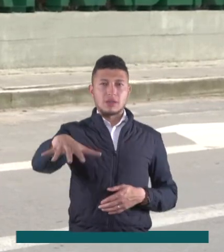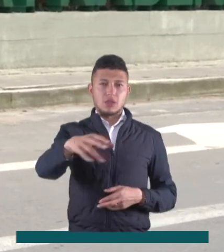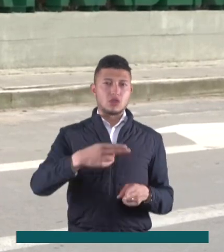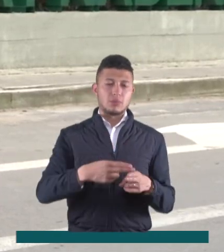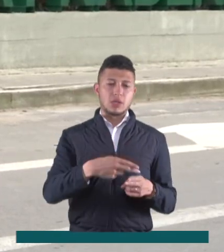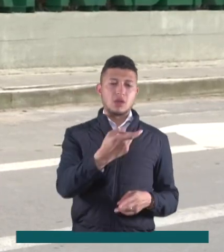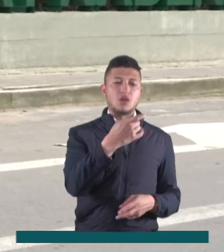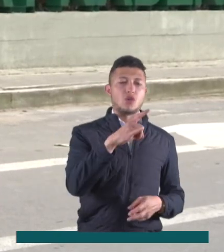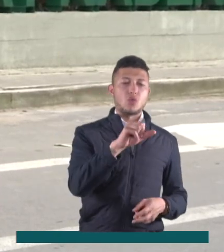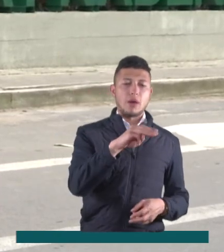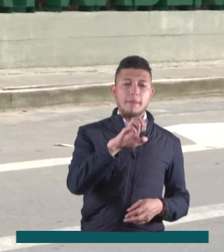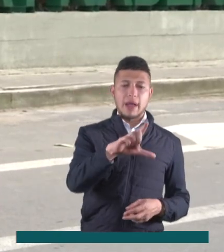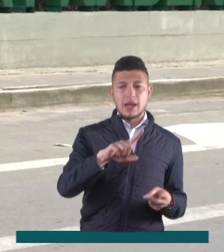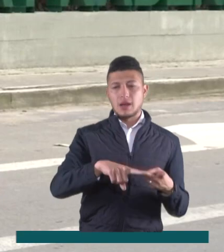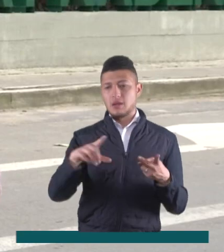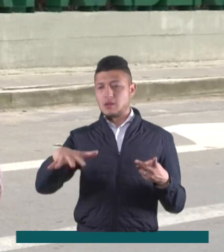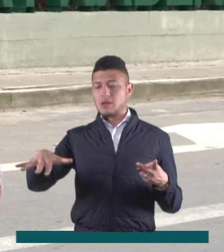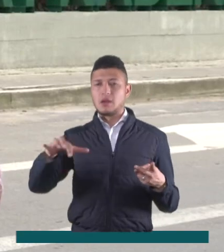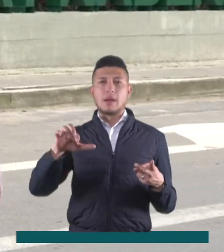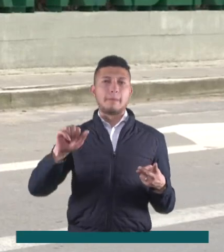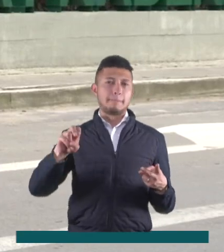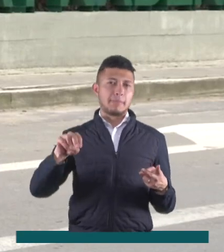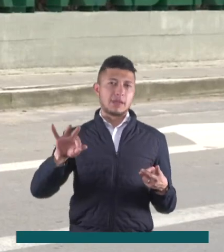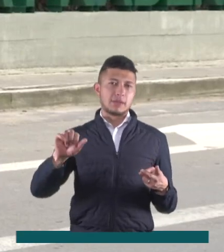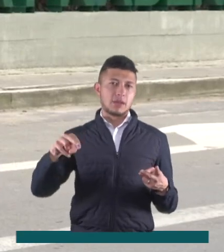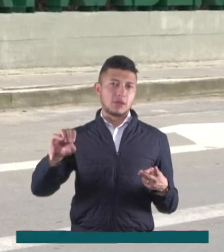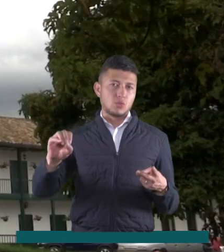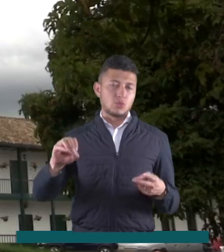conocidas como la vereda El Guamal y El Pantano.